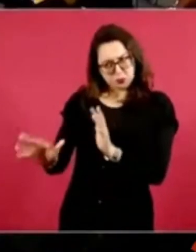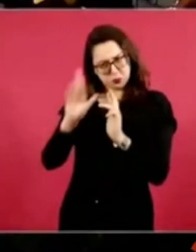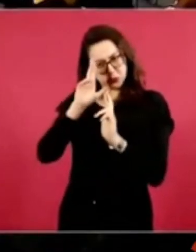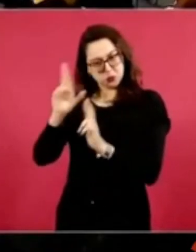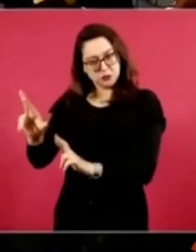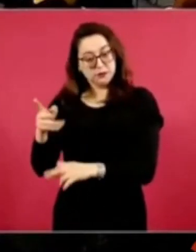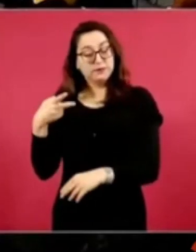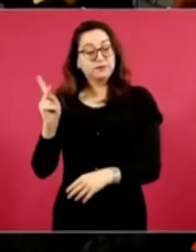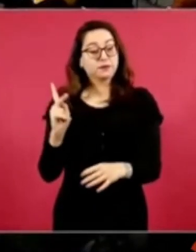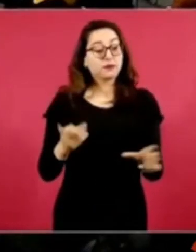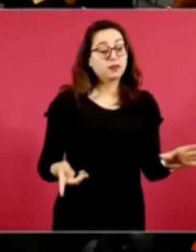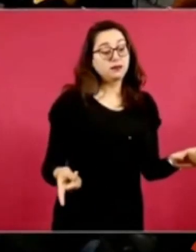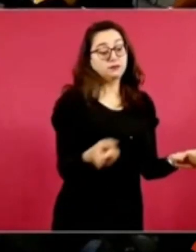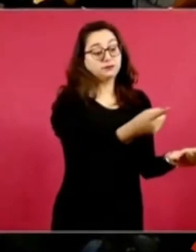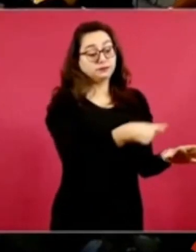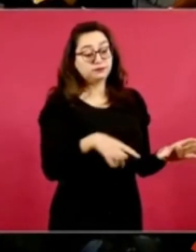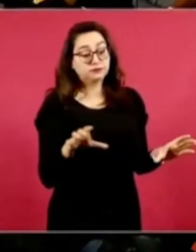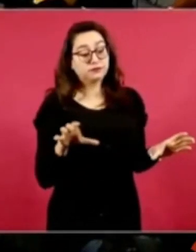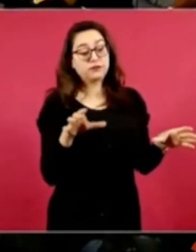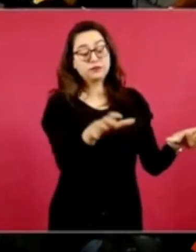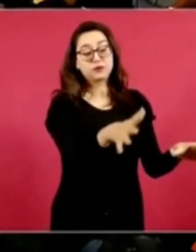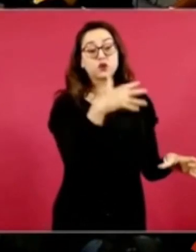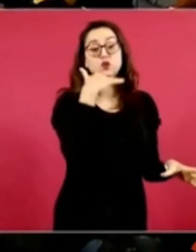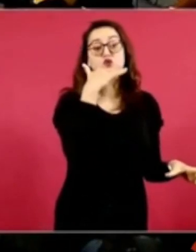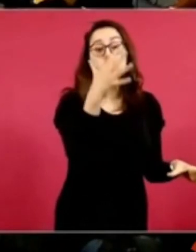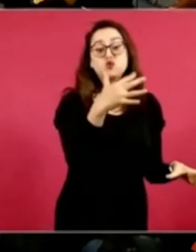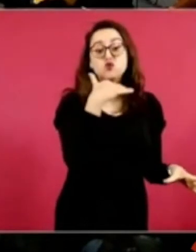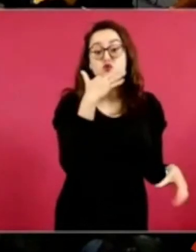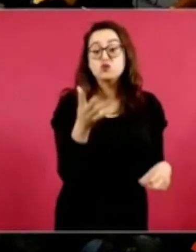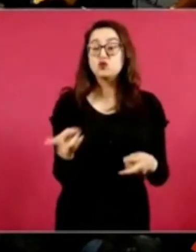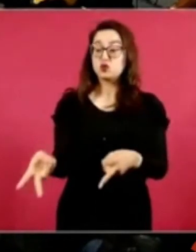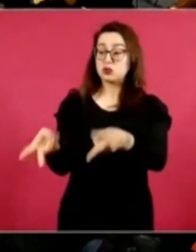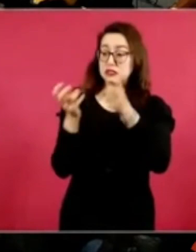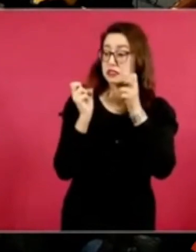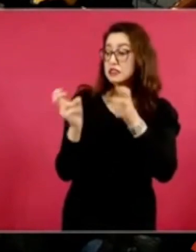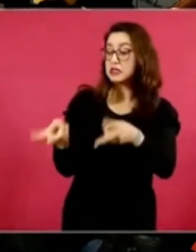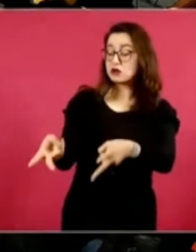muy corruptos que fueron los que saquearon al país o